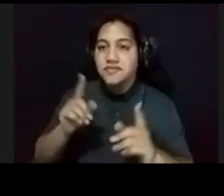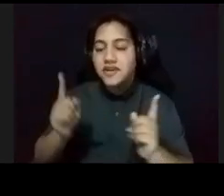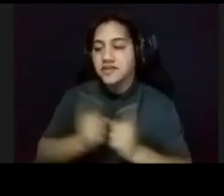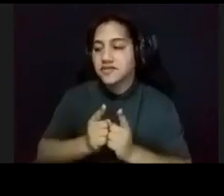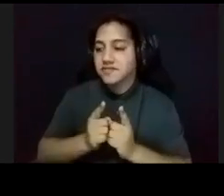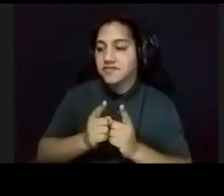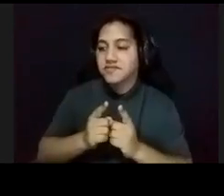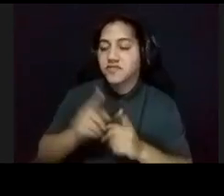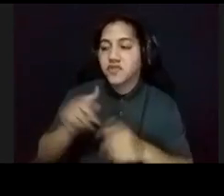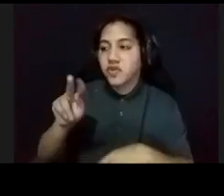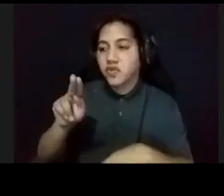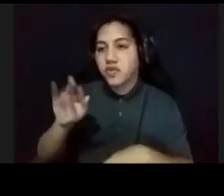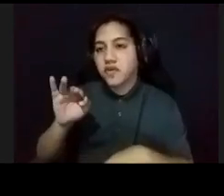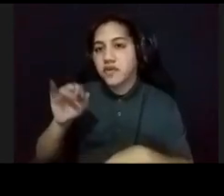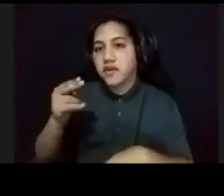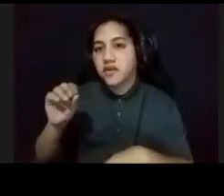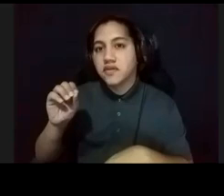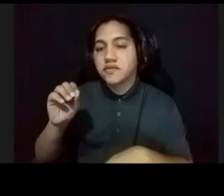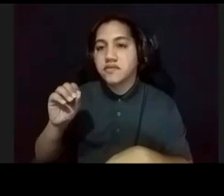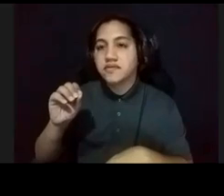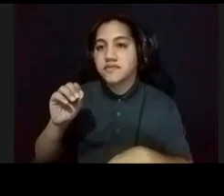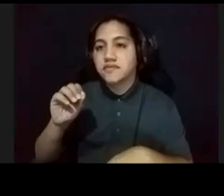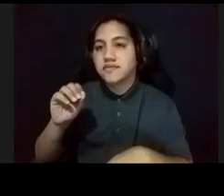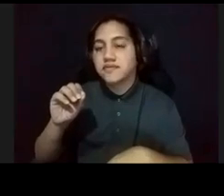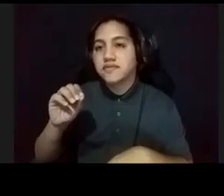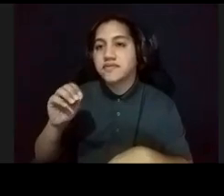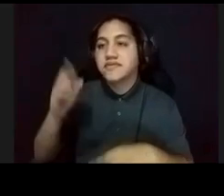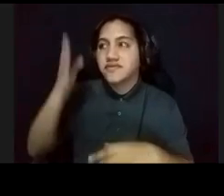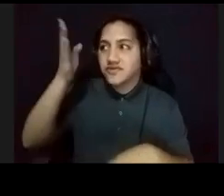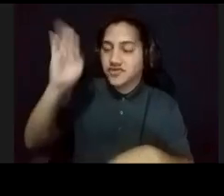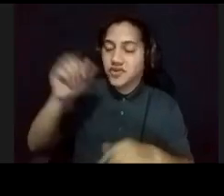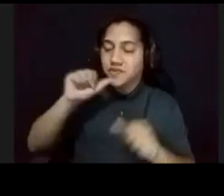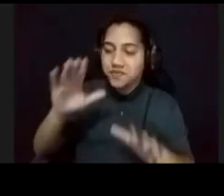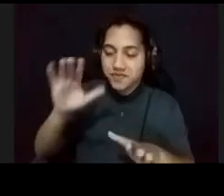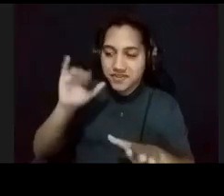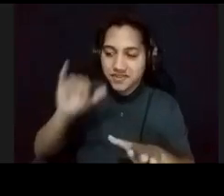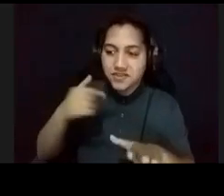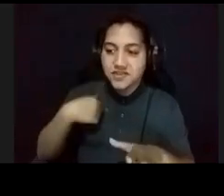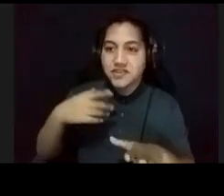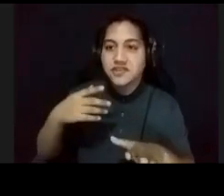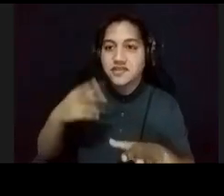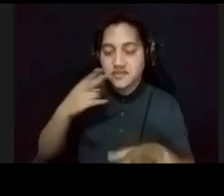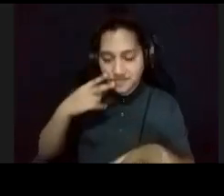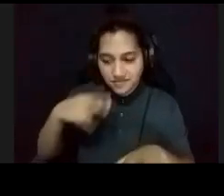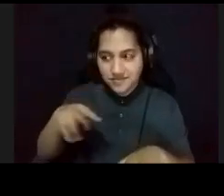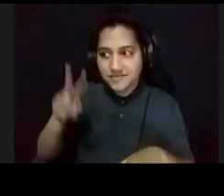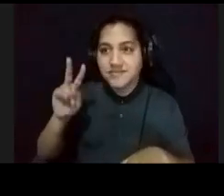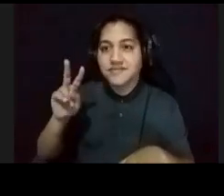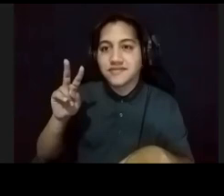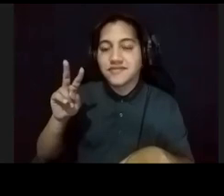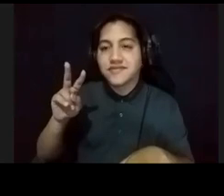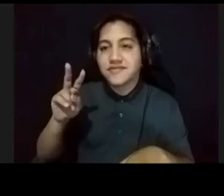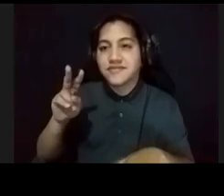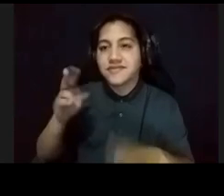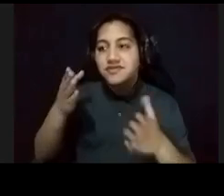a Rafael Tufiño, miren, Dios me bendijo con eso, yo levanto la vista, y veo, al